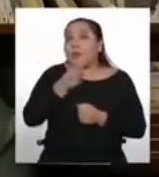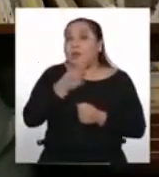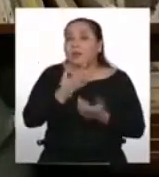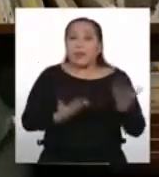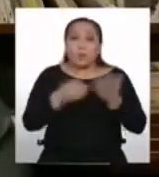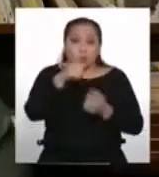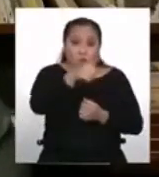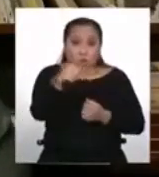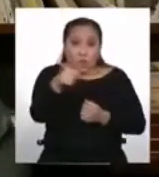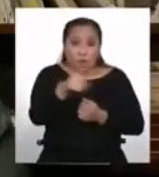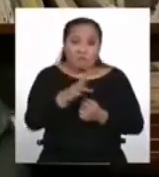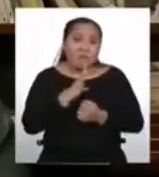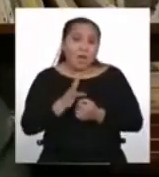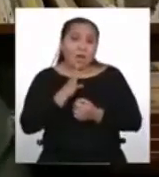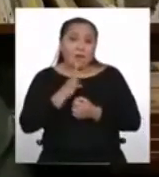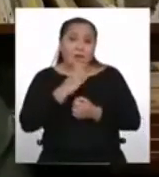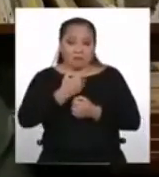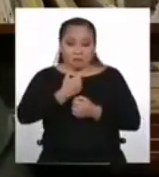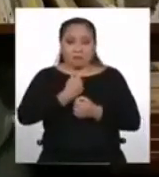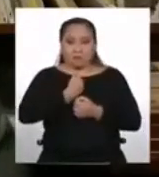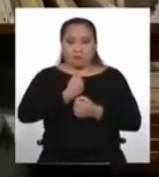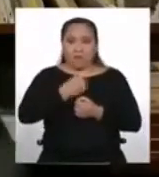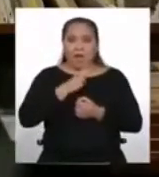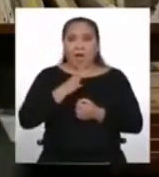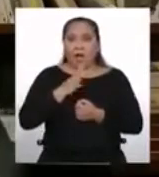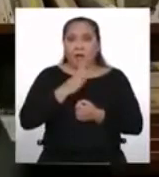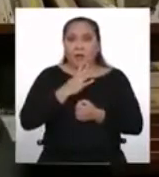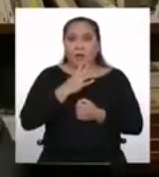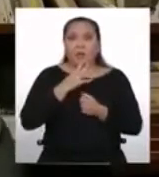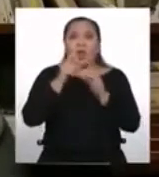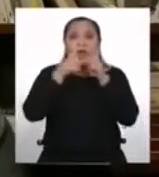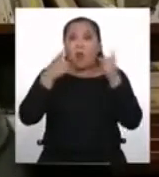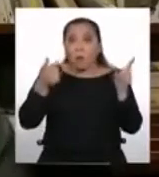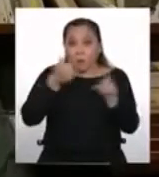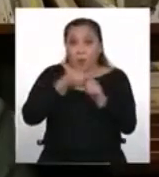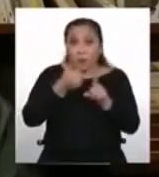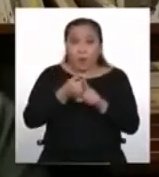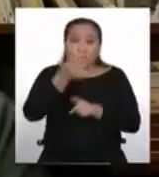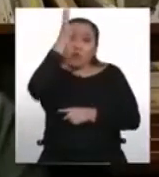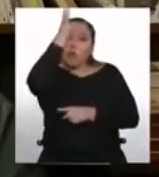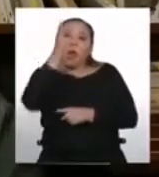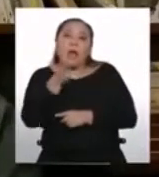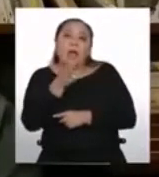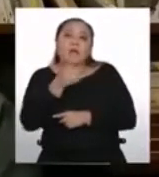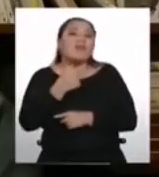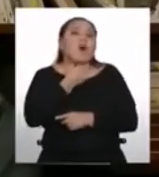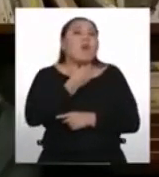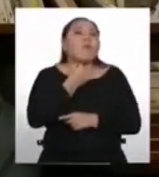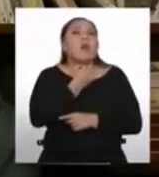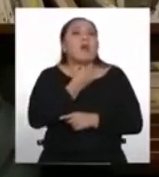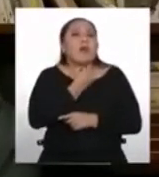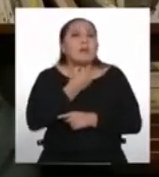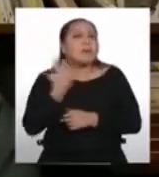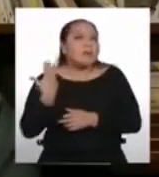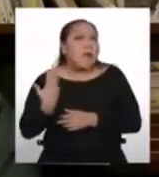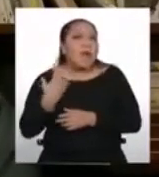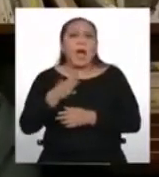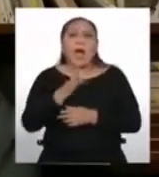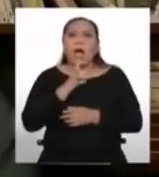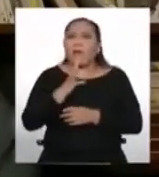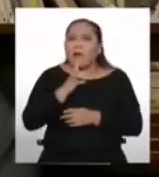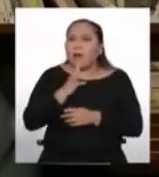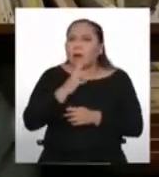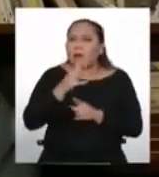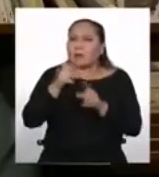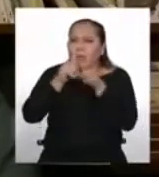lengua indígena? ¿Sus padres hablan una lengua indígena? ¿Sus abuelos o abuelas hablaron una lengua indígena?